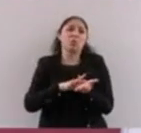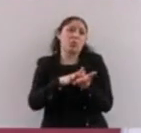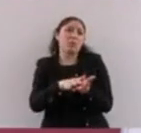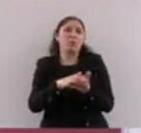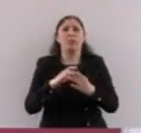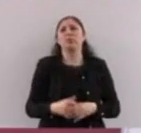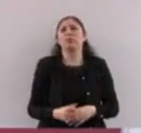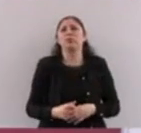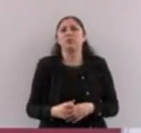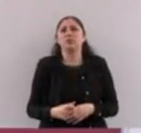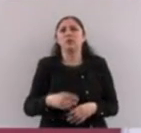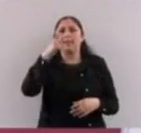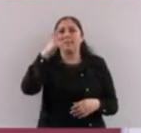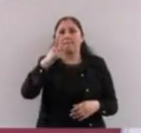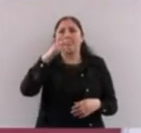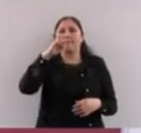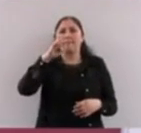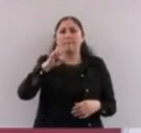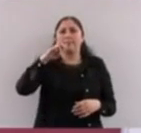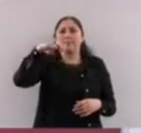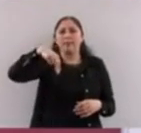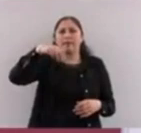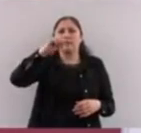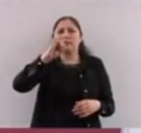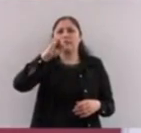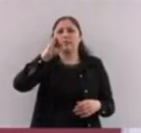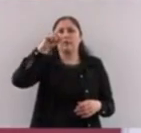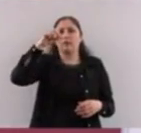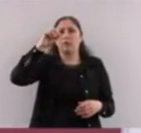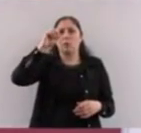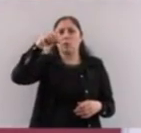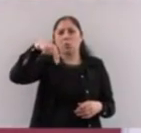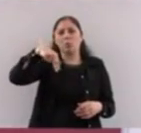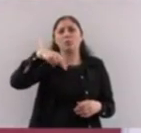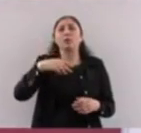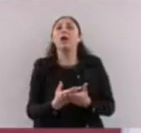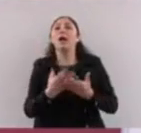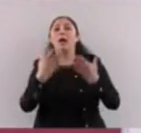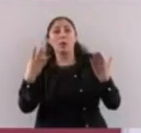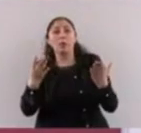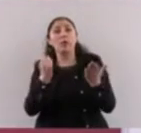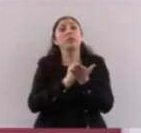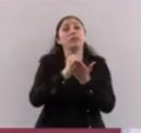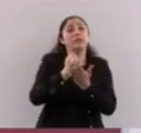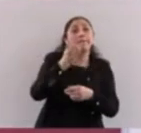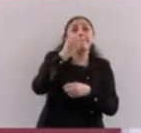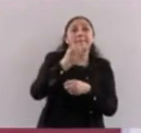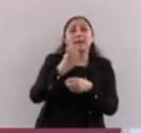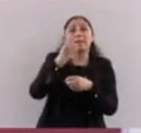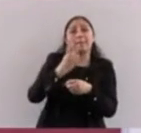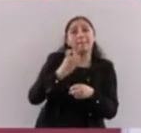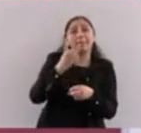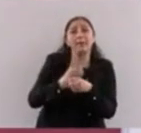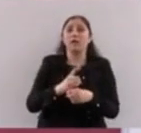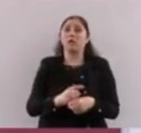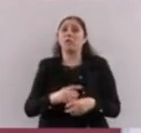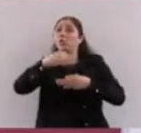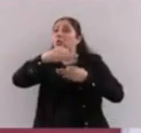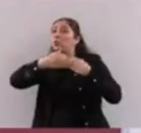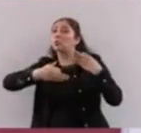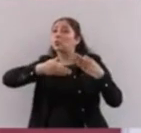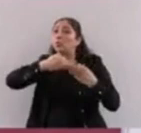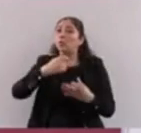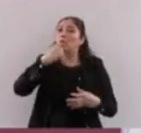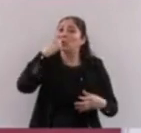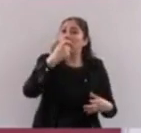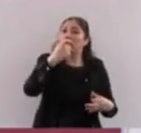ustedes tuvieran esa pensión? Pues porque hoy hay una decisión de que primero los recursos van hacia